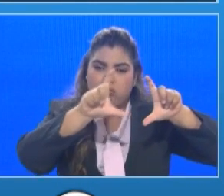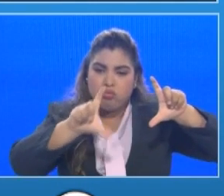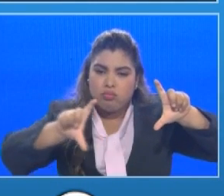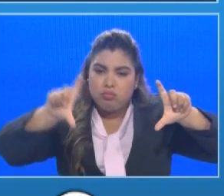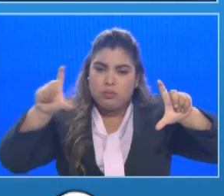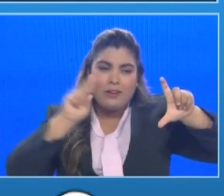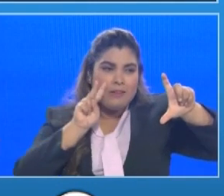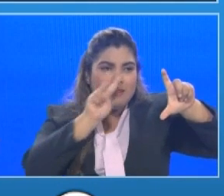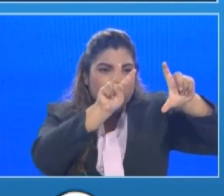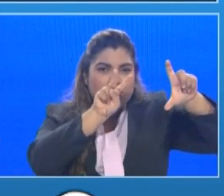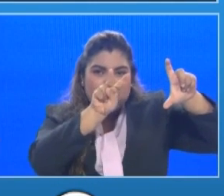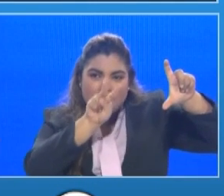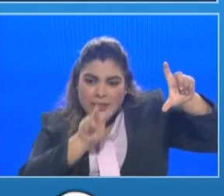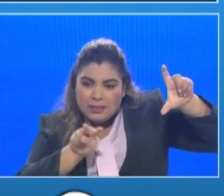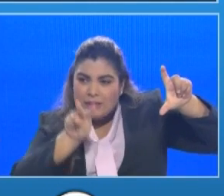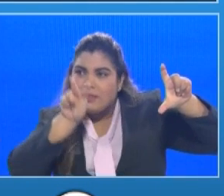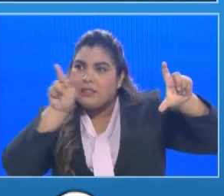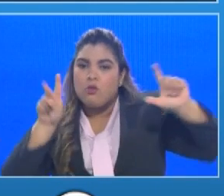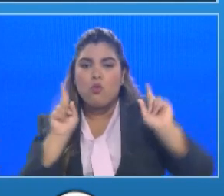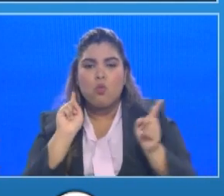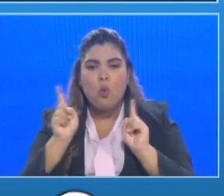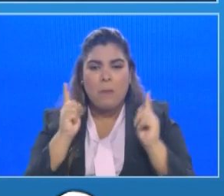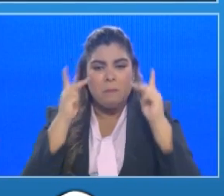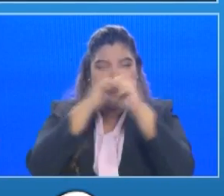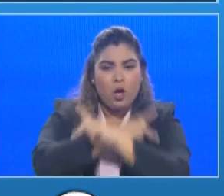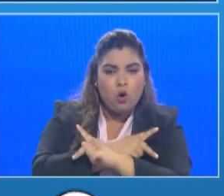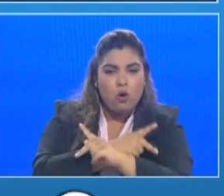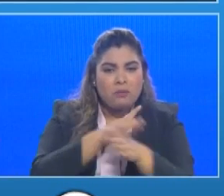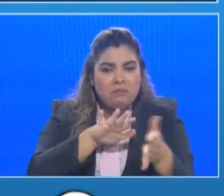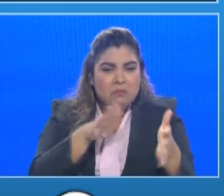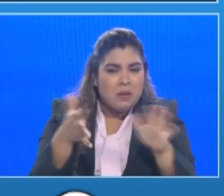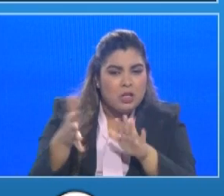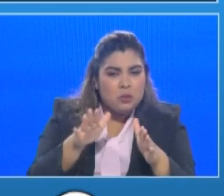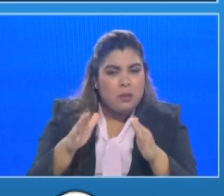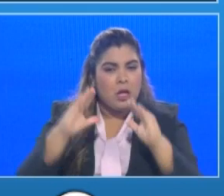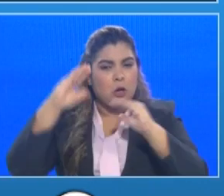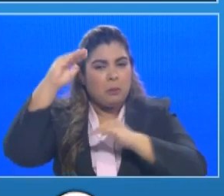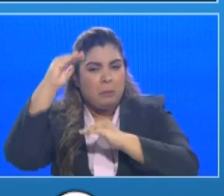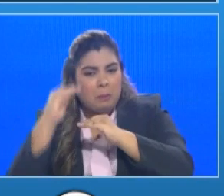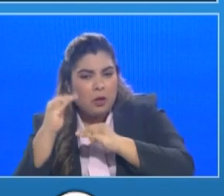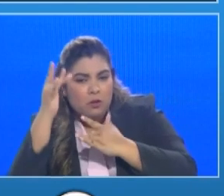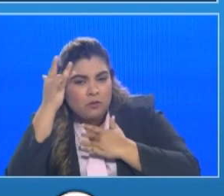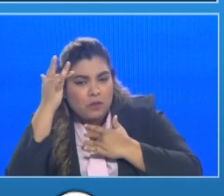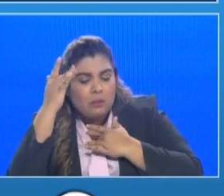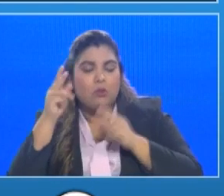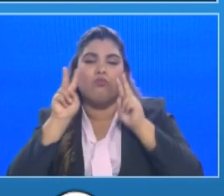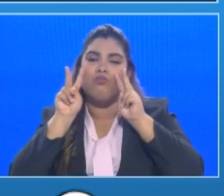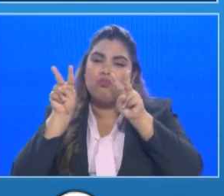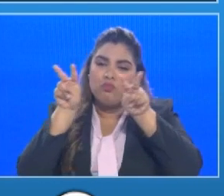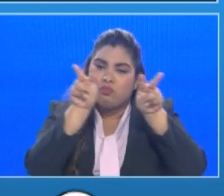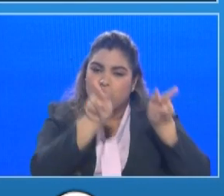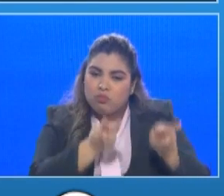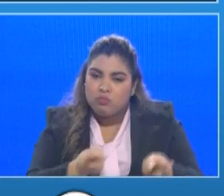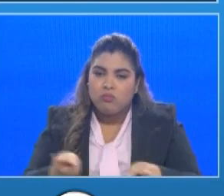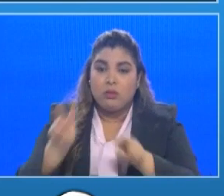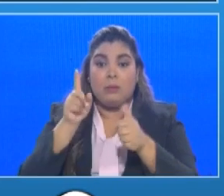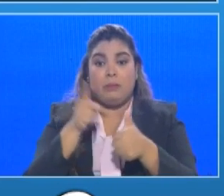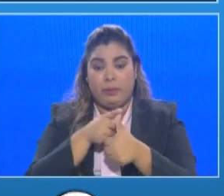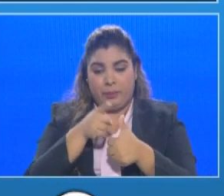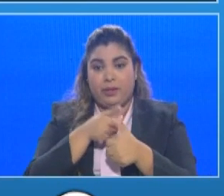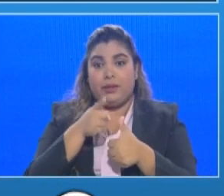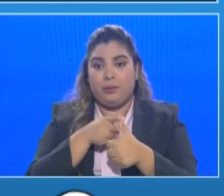situaciones ¿no? entonces ese es un llamado para que la gente realmente cumpla con las recomendaciones porque se pudiera haber afectado una comunidad